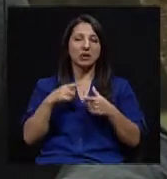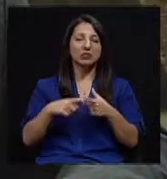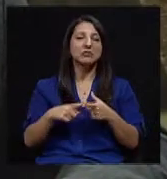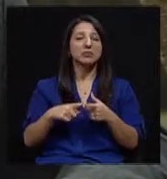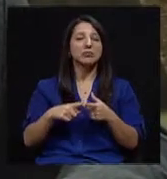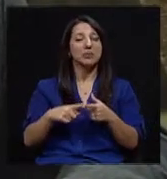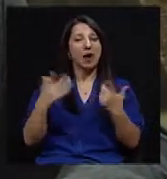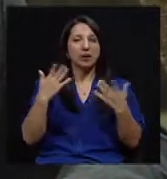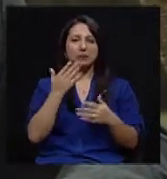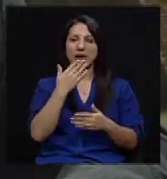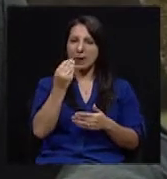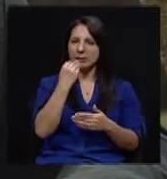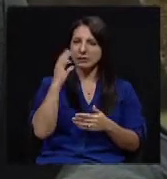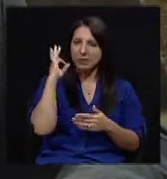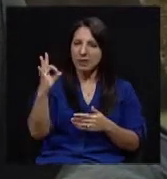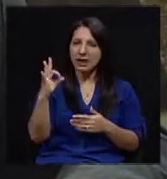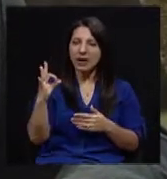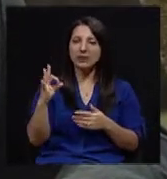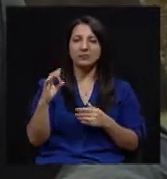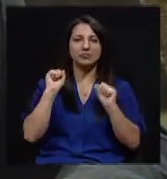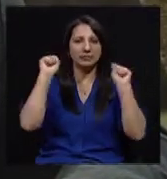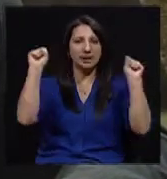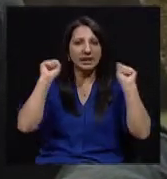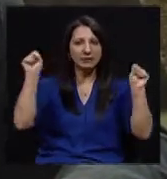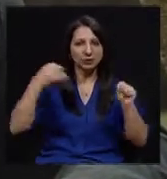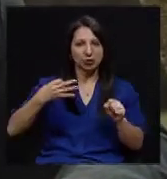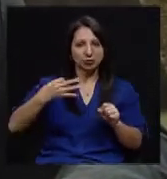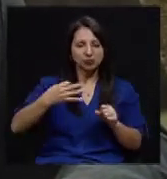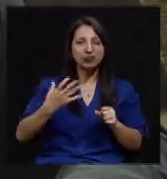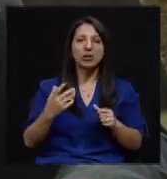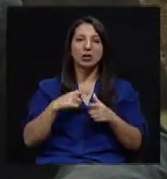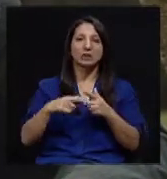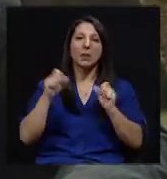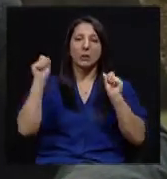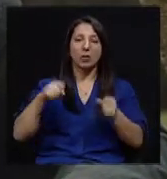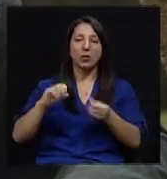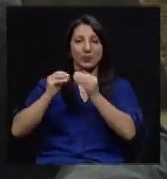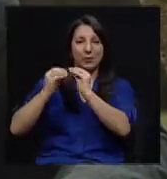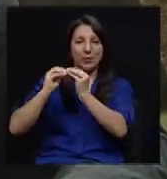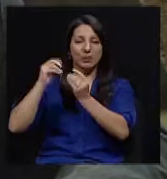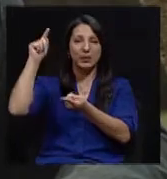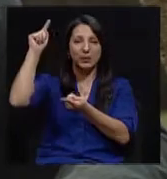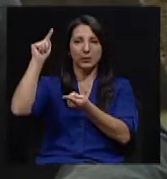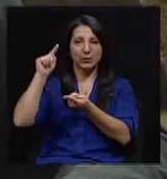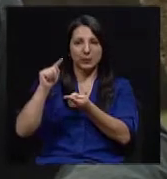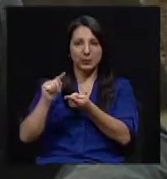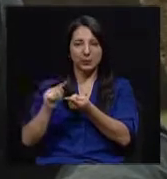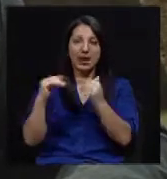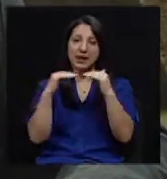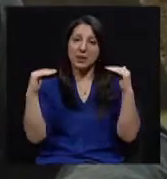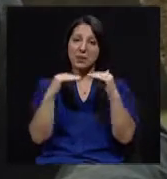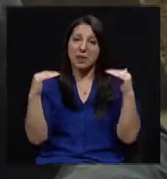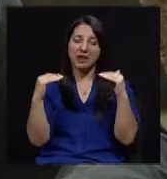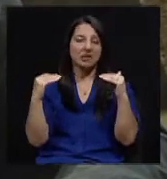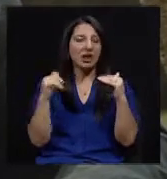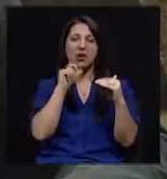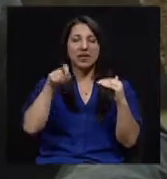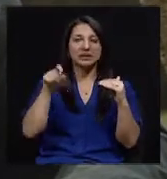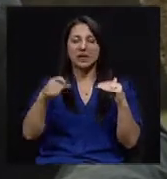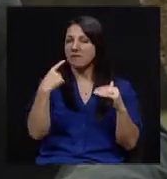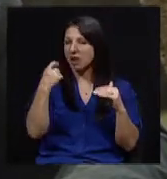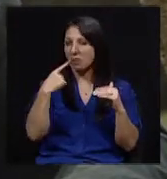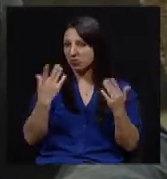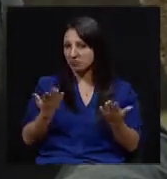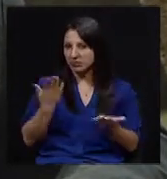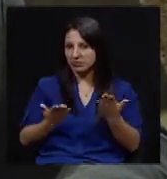con una mejor alimentación, con un patrón de ejercicio más apropiado, bajar las cifras a un nivel en donde ya tal vez no necesite fármacos.